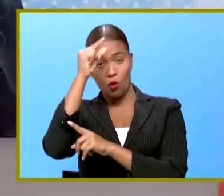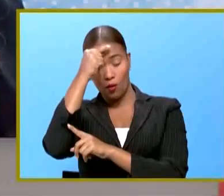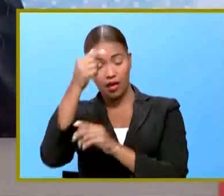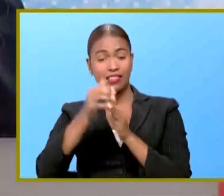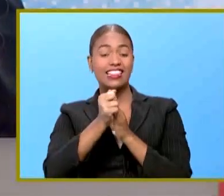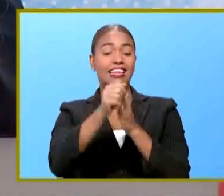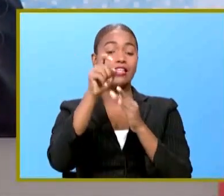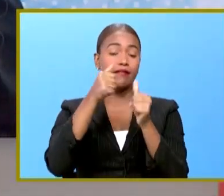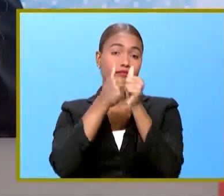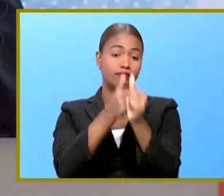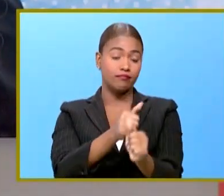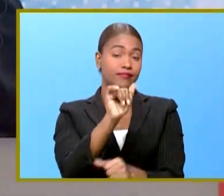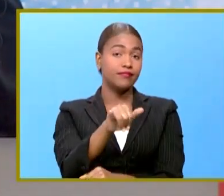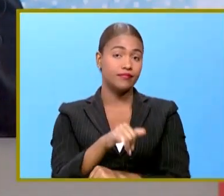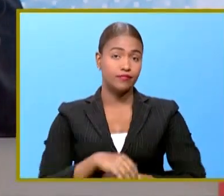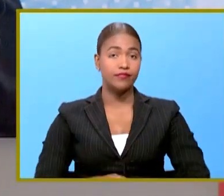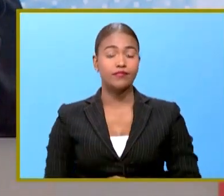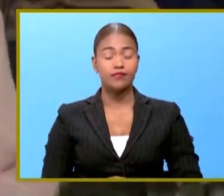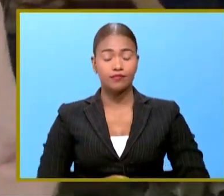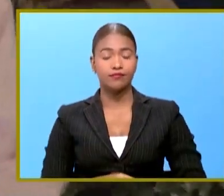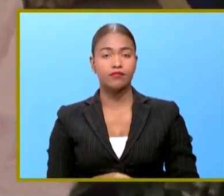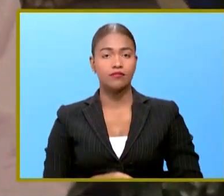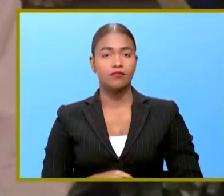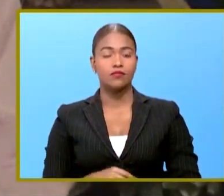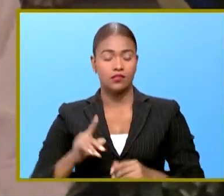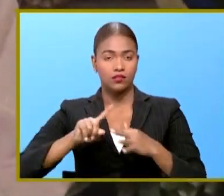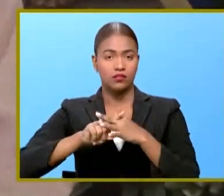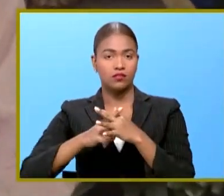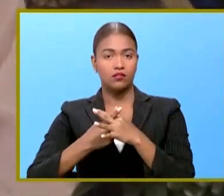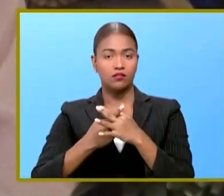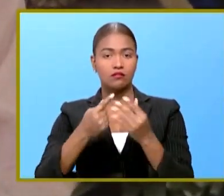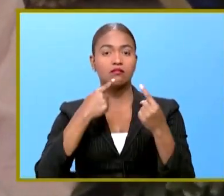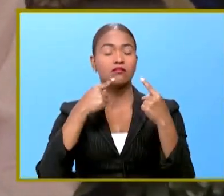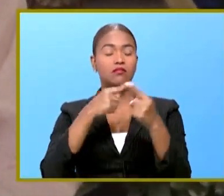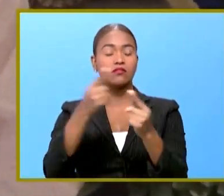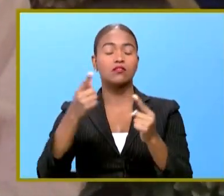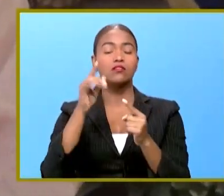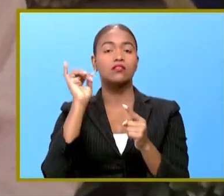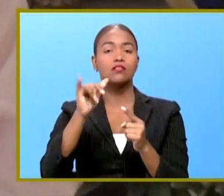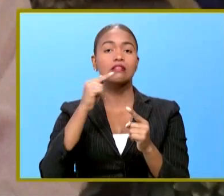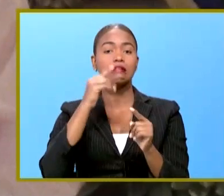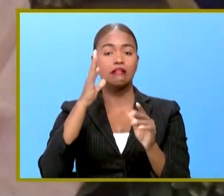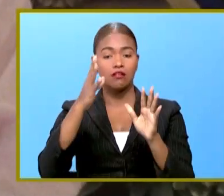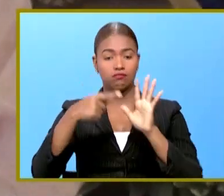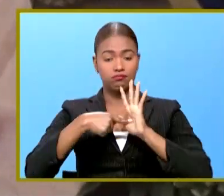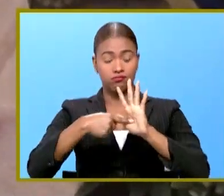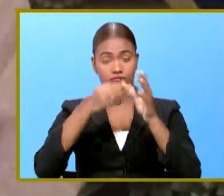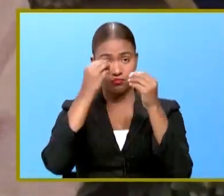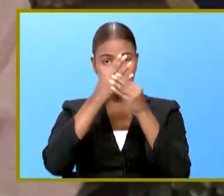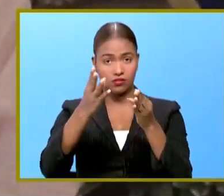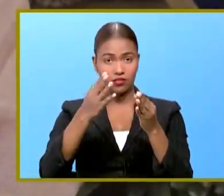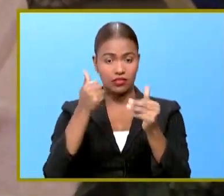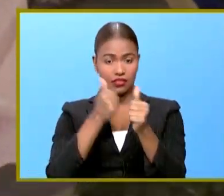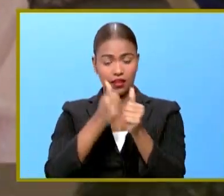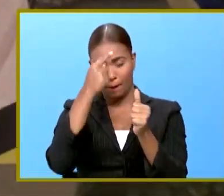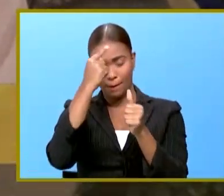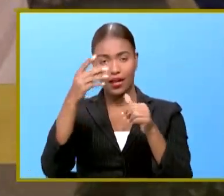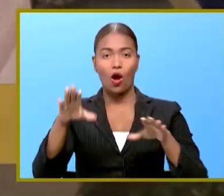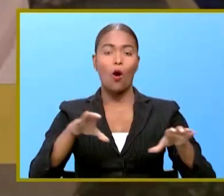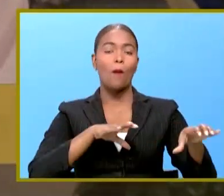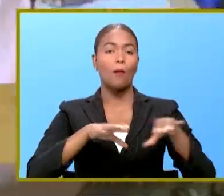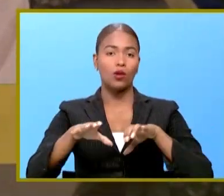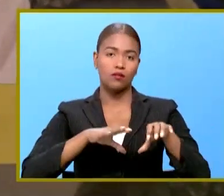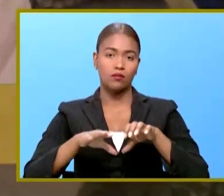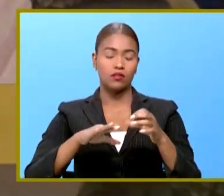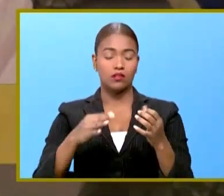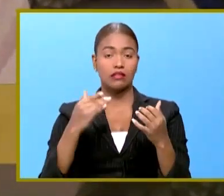servidores públicos. Veamos. Estamos emitiendo una circular sobre el comportamiento